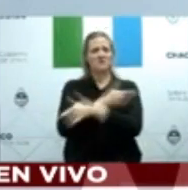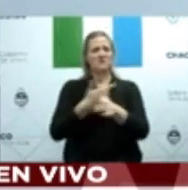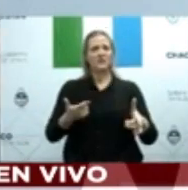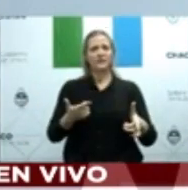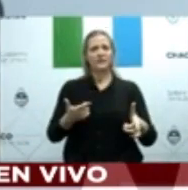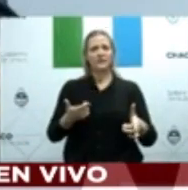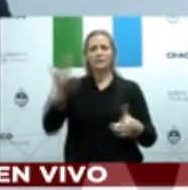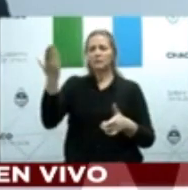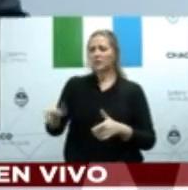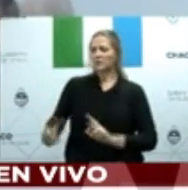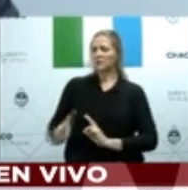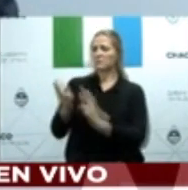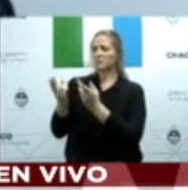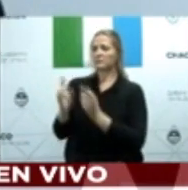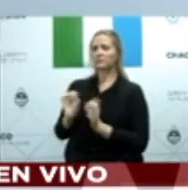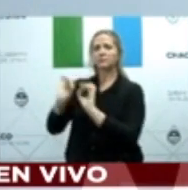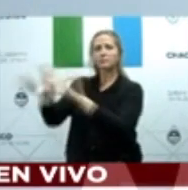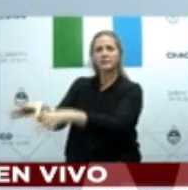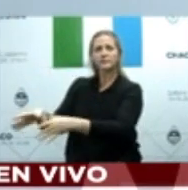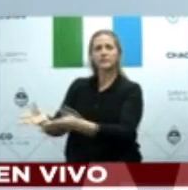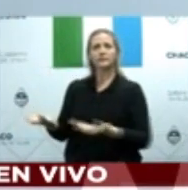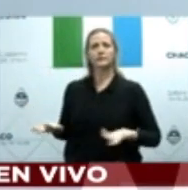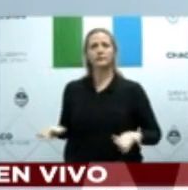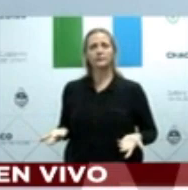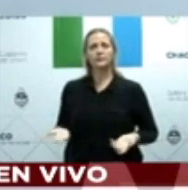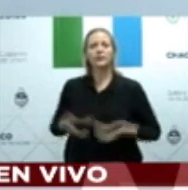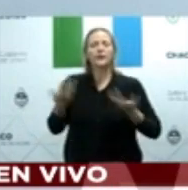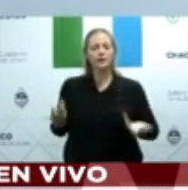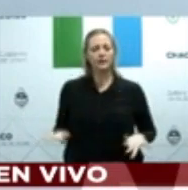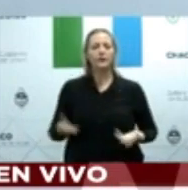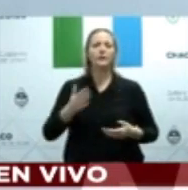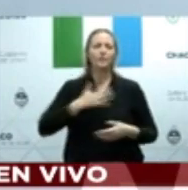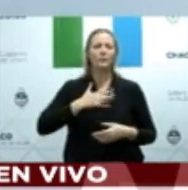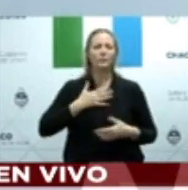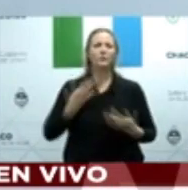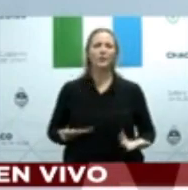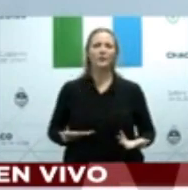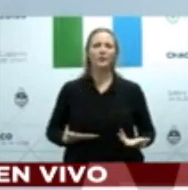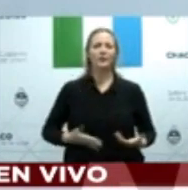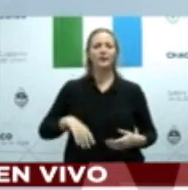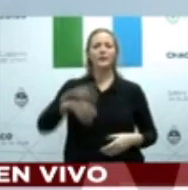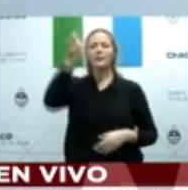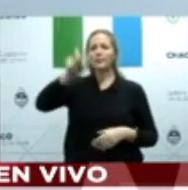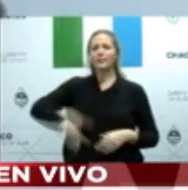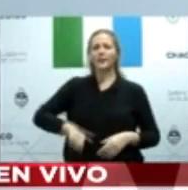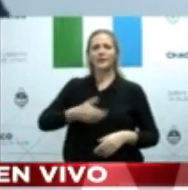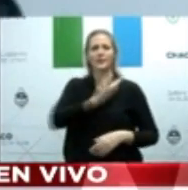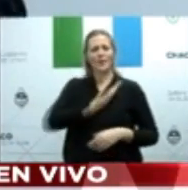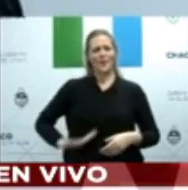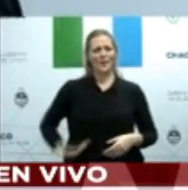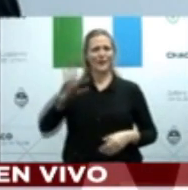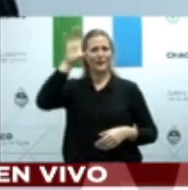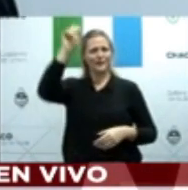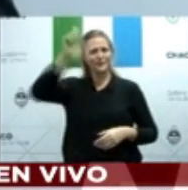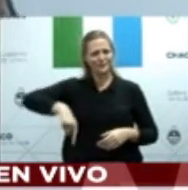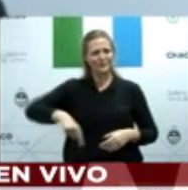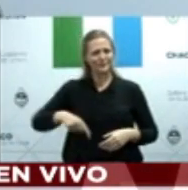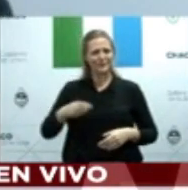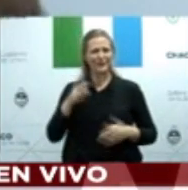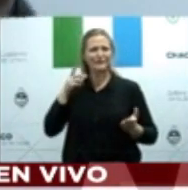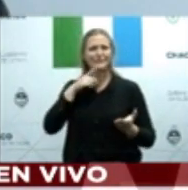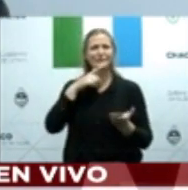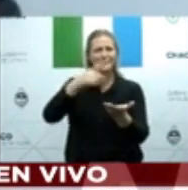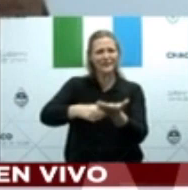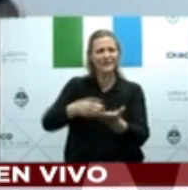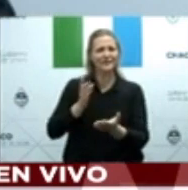intervenir la fuerza de seguridad, el gobernador de la provincia? ¿Tenemos que intervenir entre todos para propiciar 15.000 detenciones con el